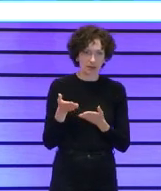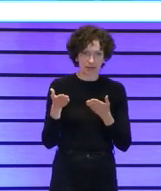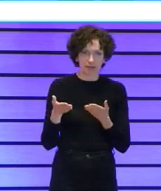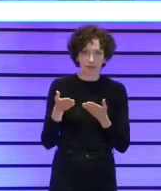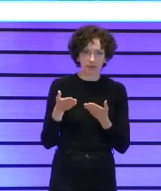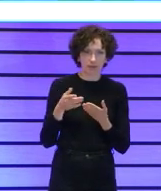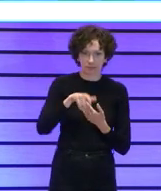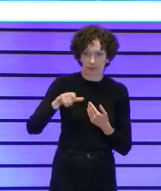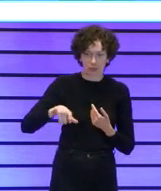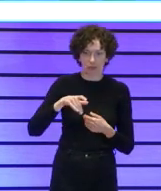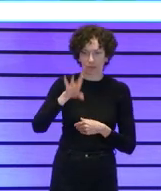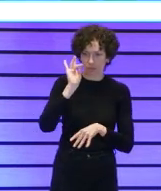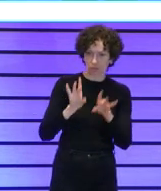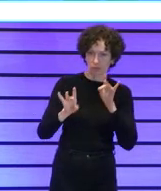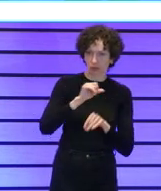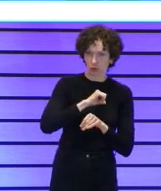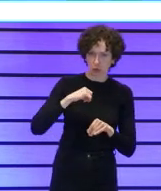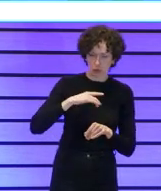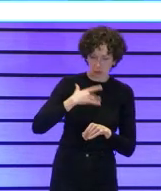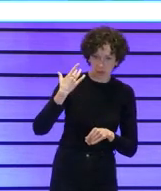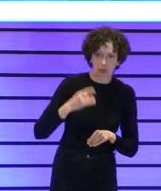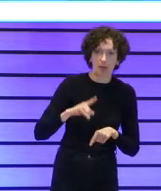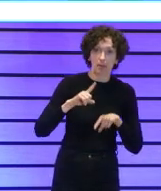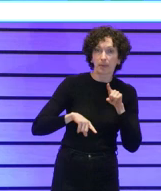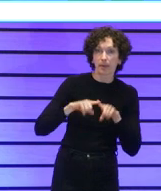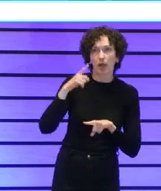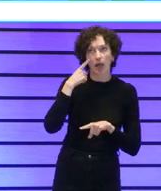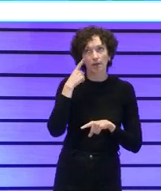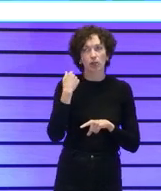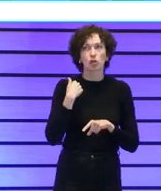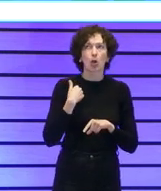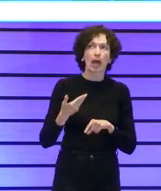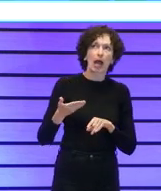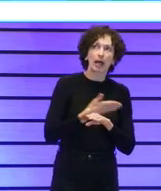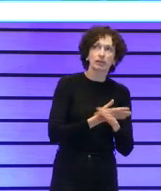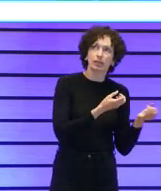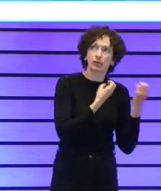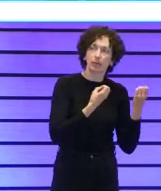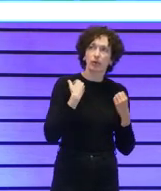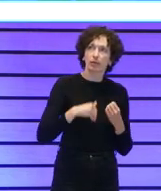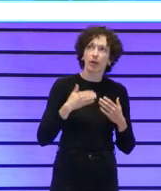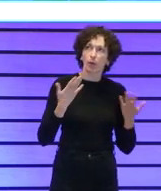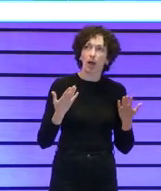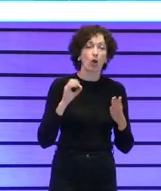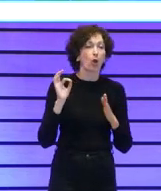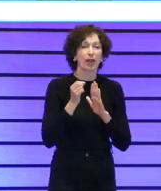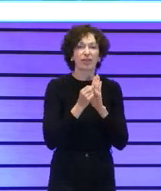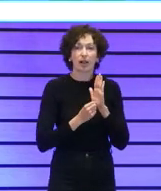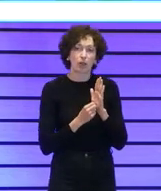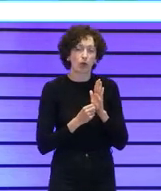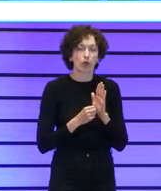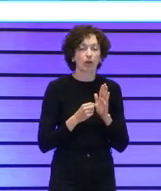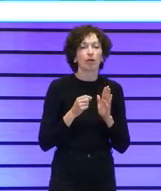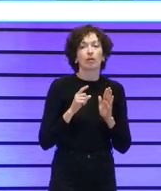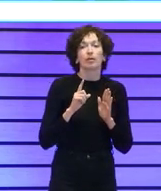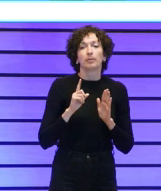que la gente pueda tomar decisiones autónomas en función de la información que tiene no solo del dato del indicador y esto luego lo